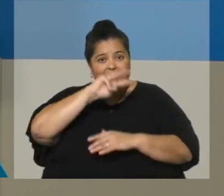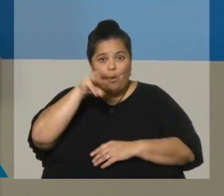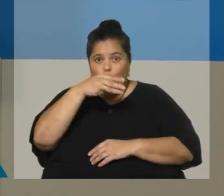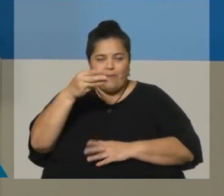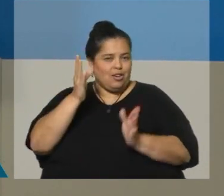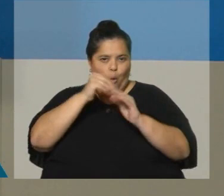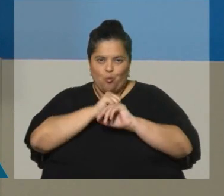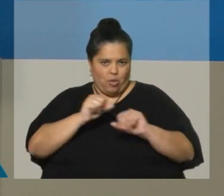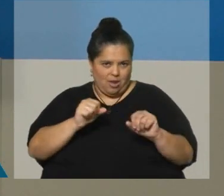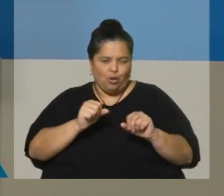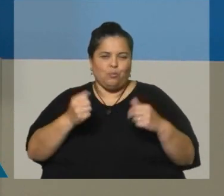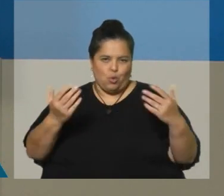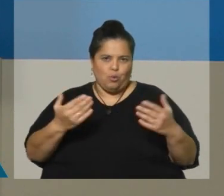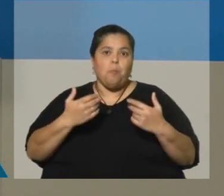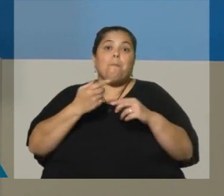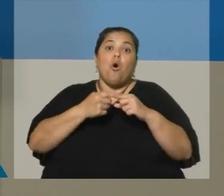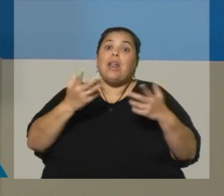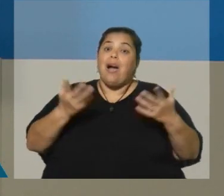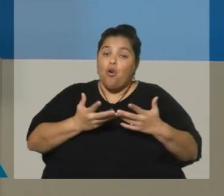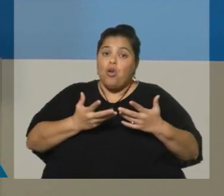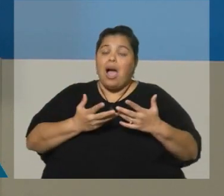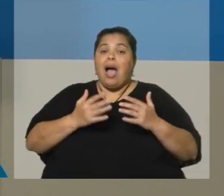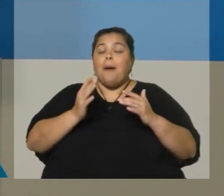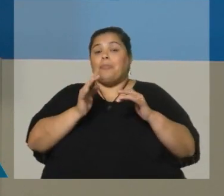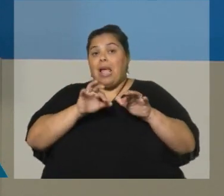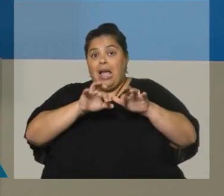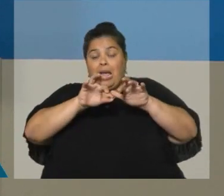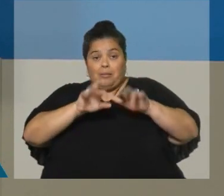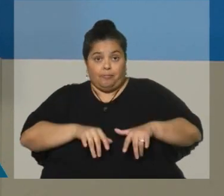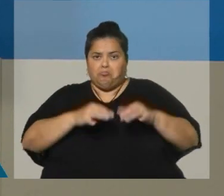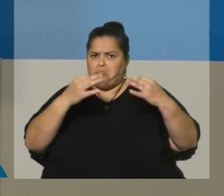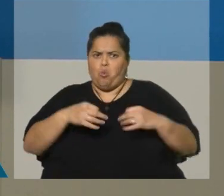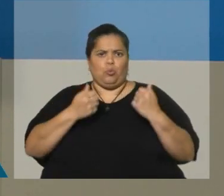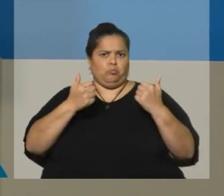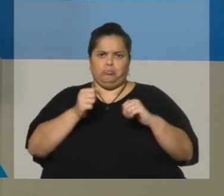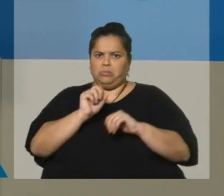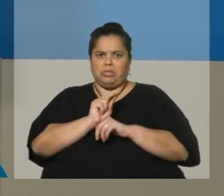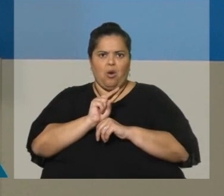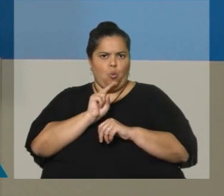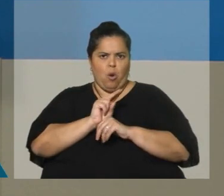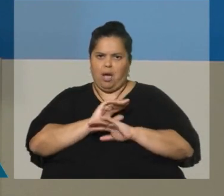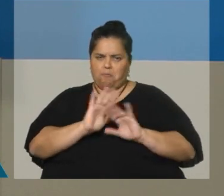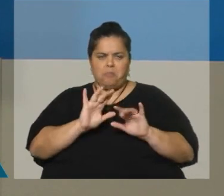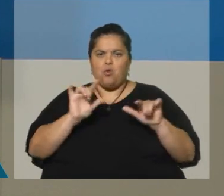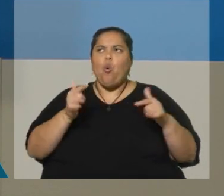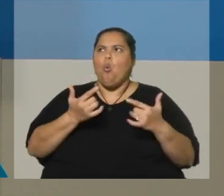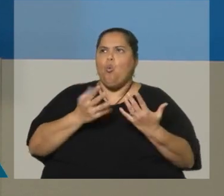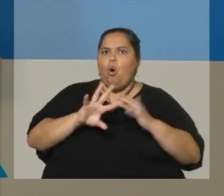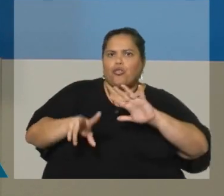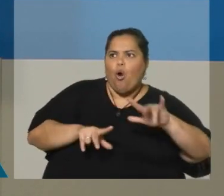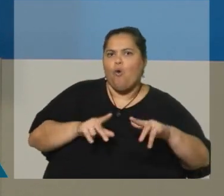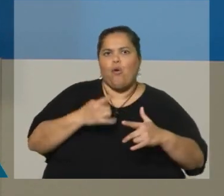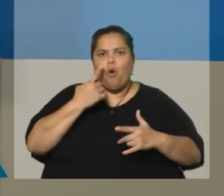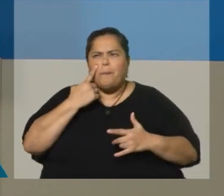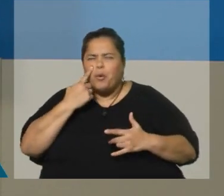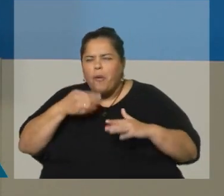Así que, bueno, por ahora la página está siendo, digamos, muy segura y no hemos tenido ninguna vulneración de la